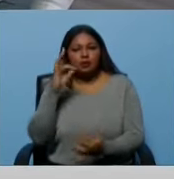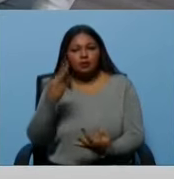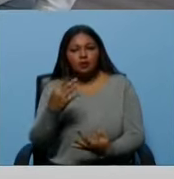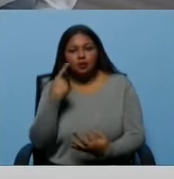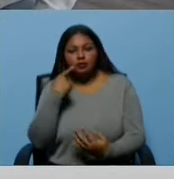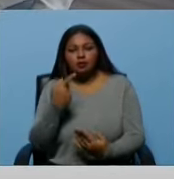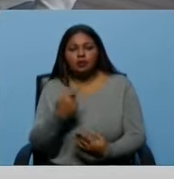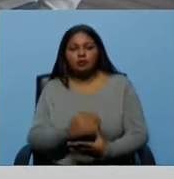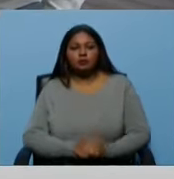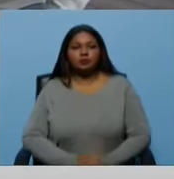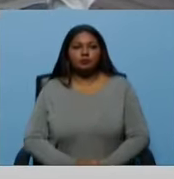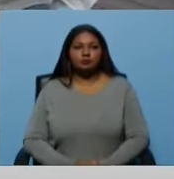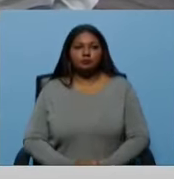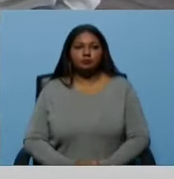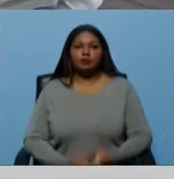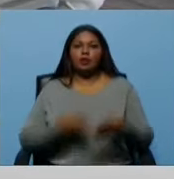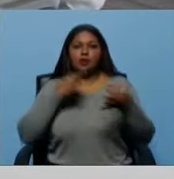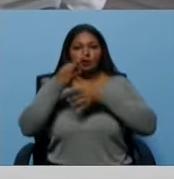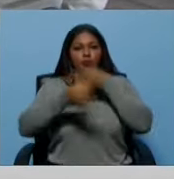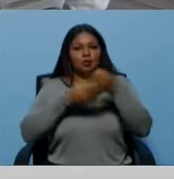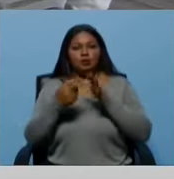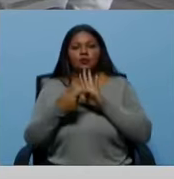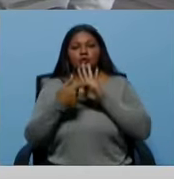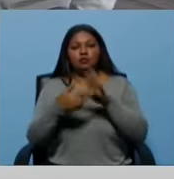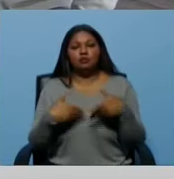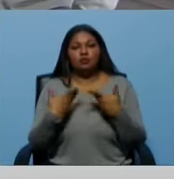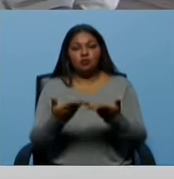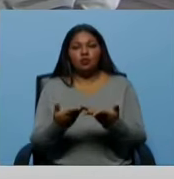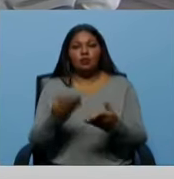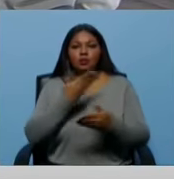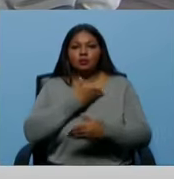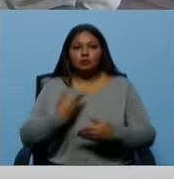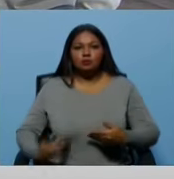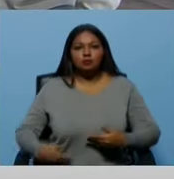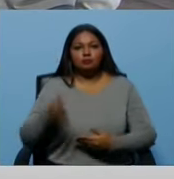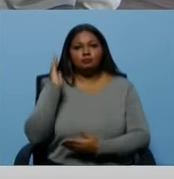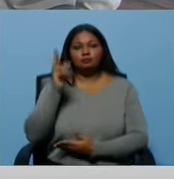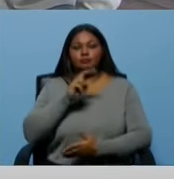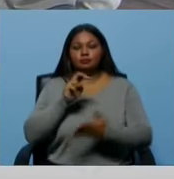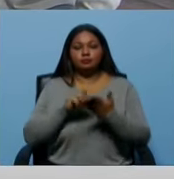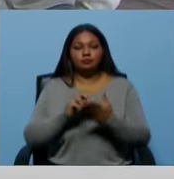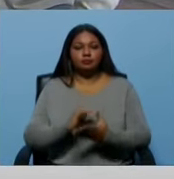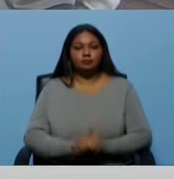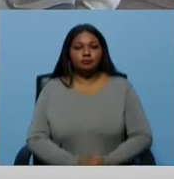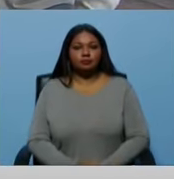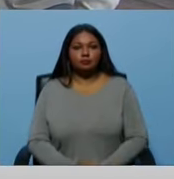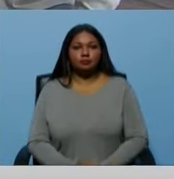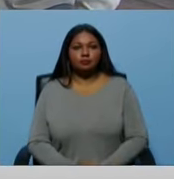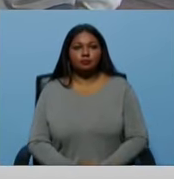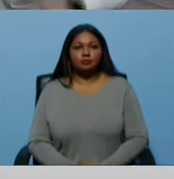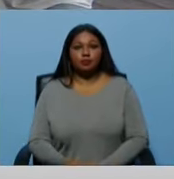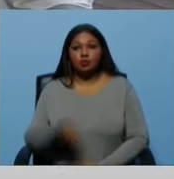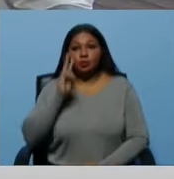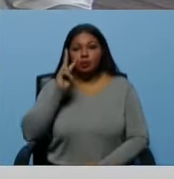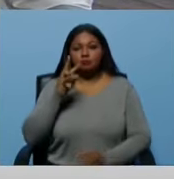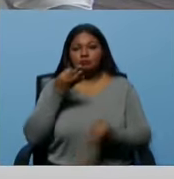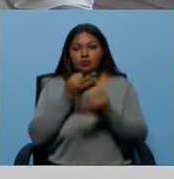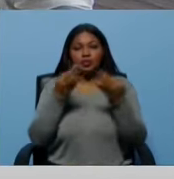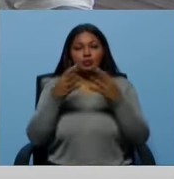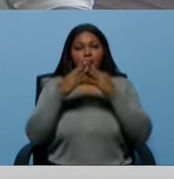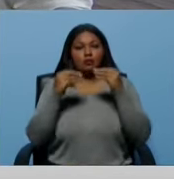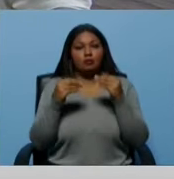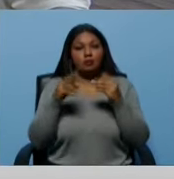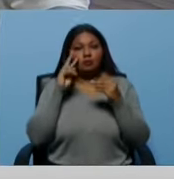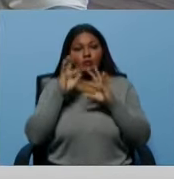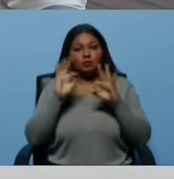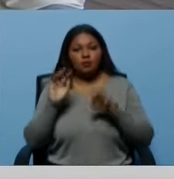lo vemos, la explicación que dio ayer el presidente de la Asamblea Nacional es extraordinaria para mostrarlo. Y eso es la complejidad,